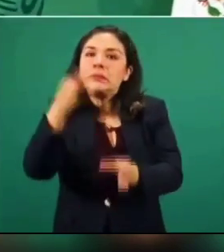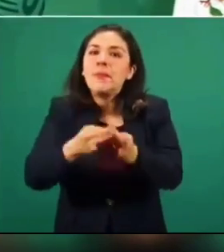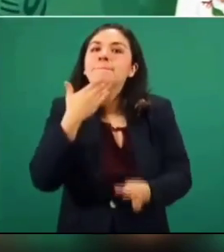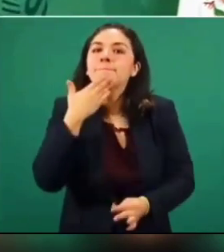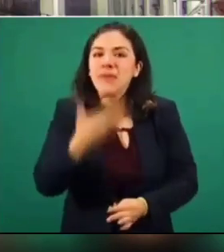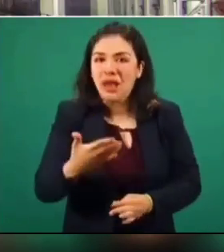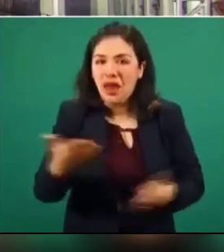práctica.